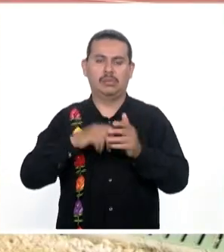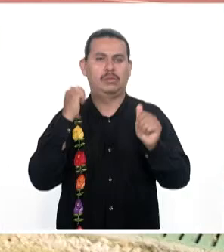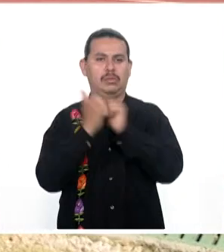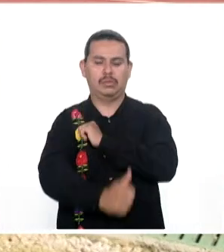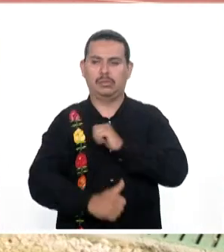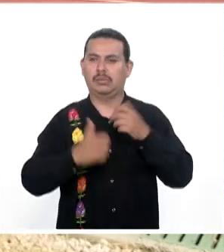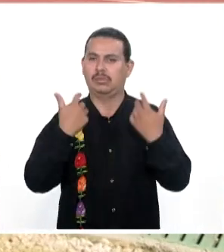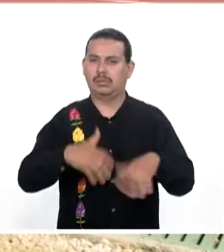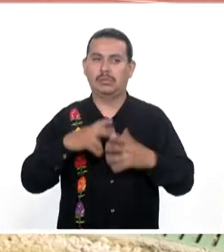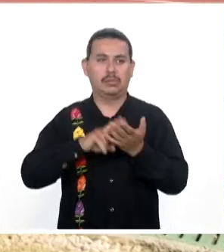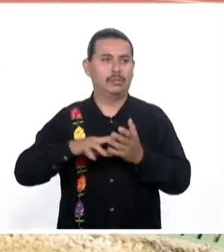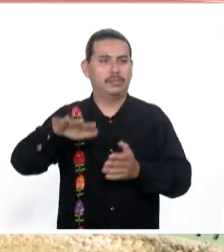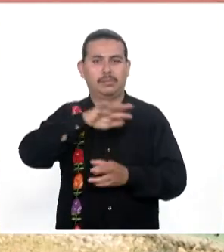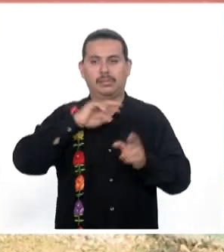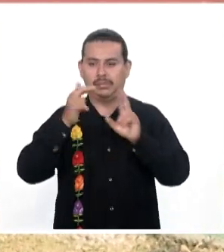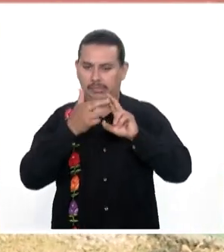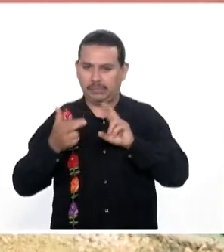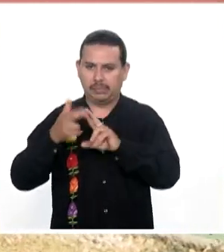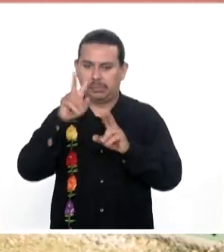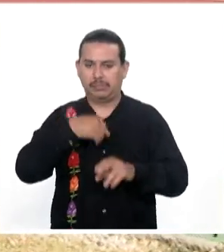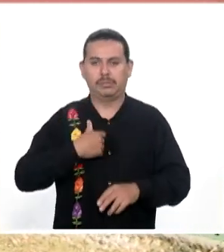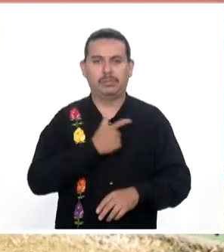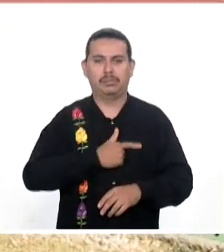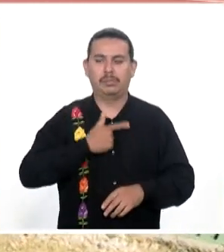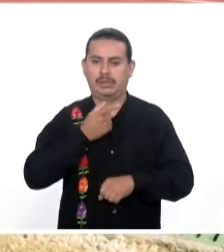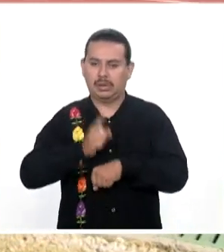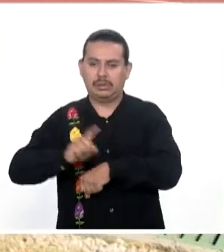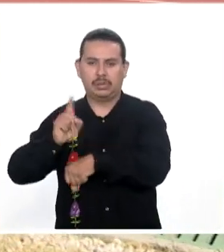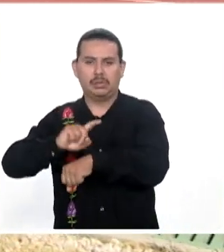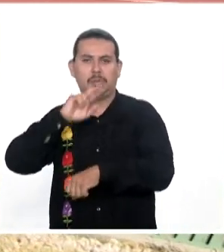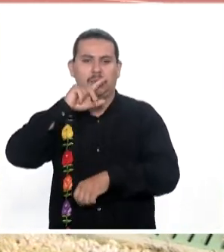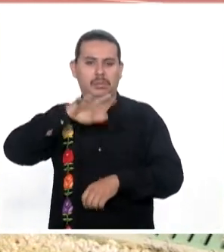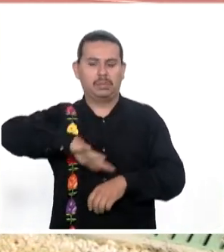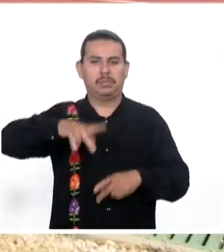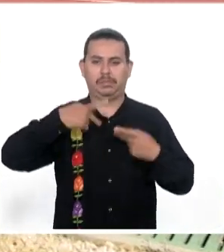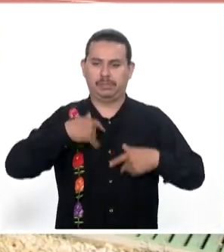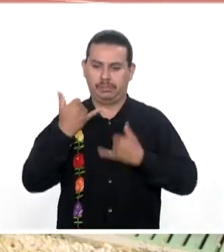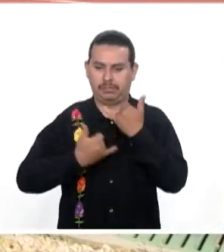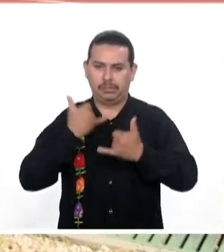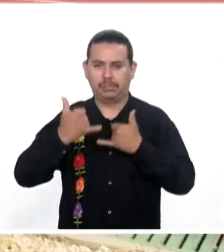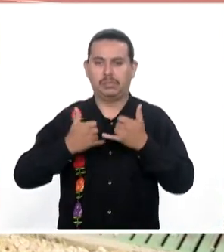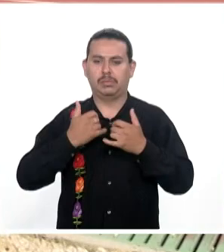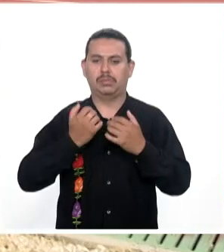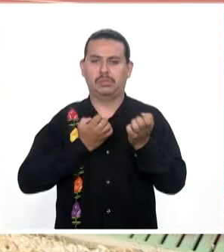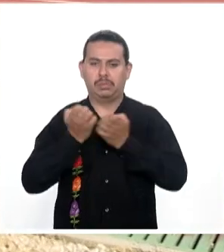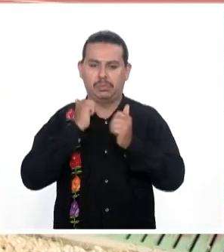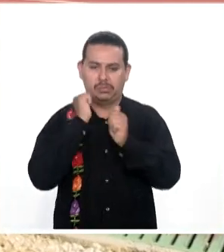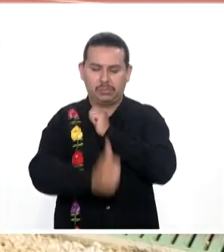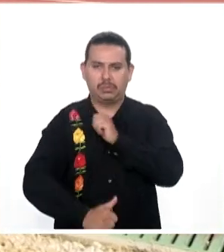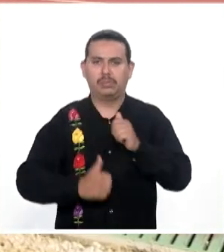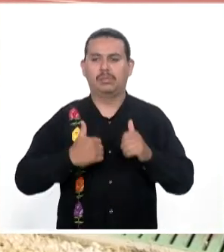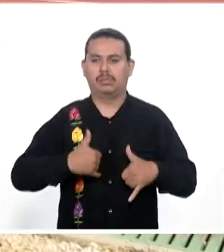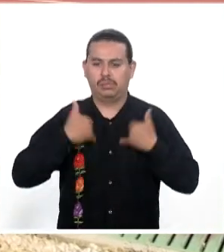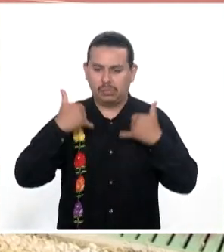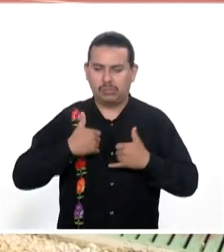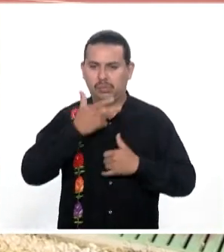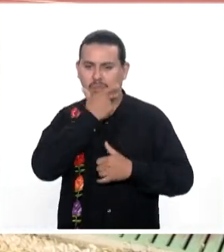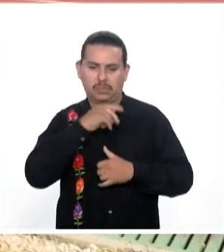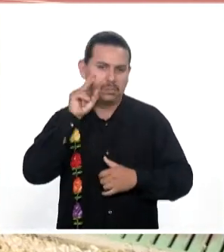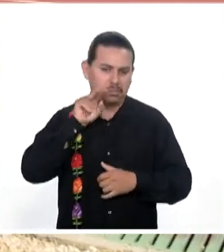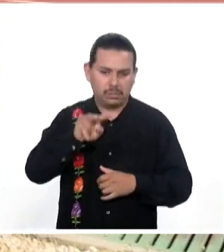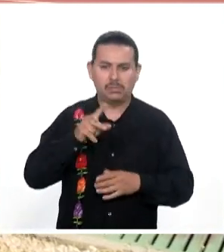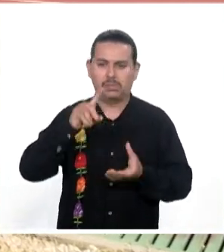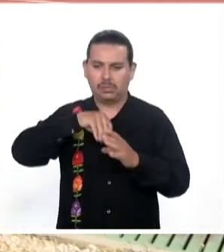Excelente respuesta De todas las regiones La verdad Me da gusto Ver cada día Más jóvenes Tanto hombres Y mujeres